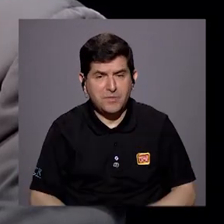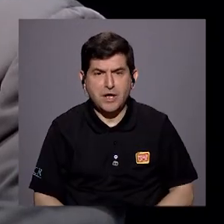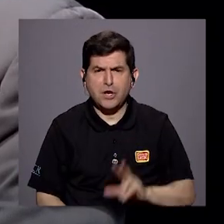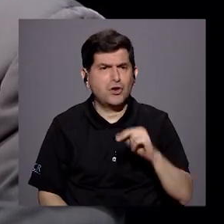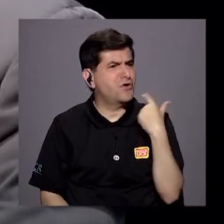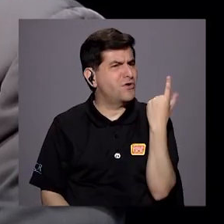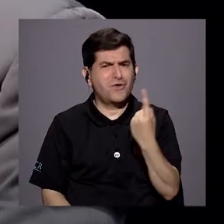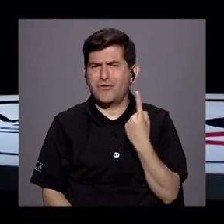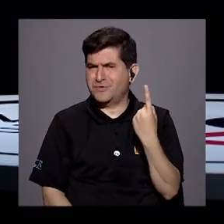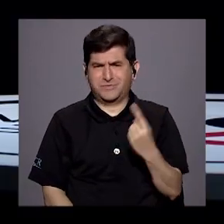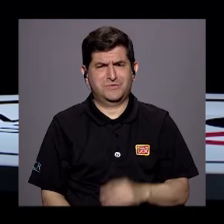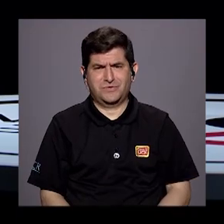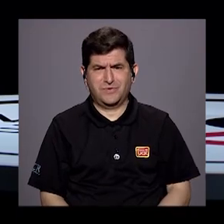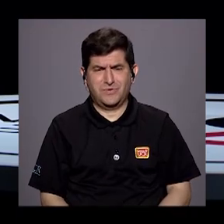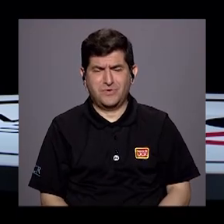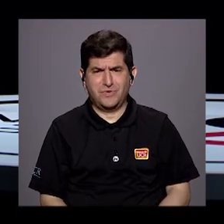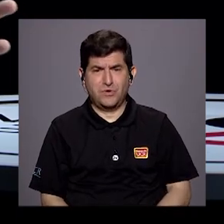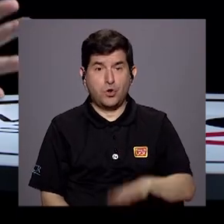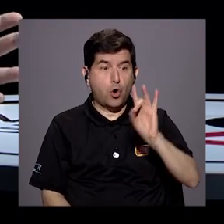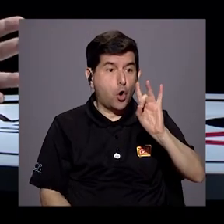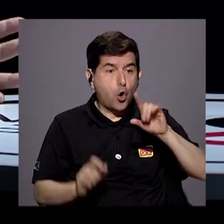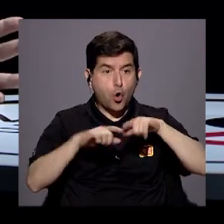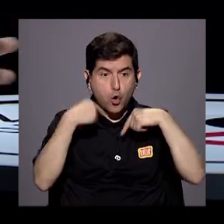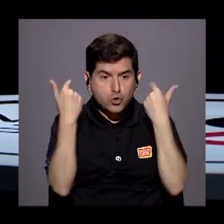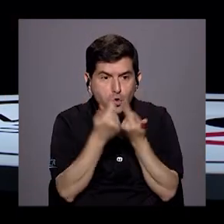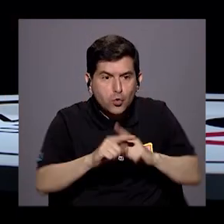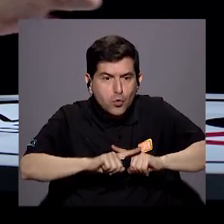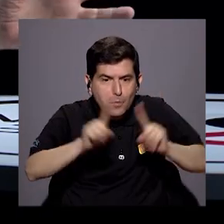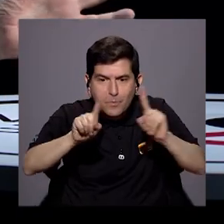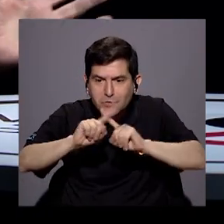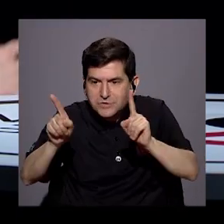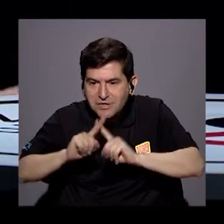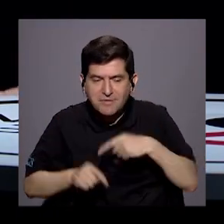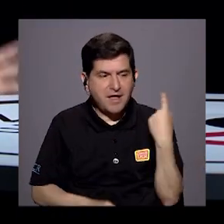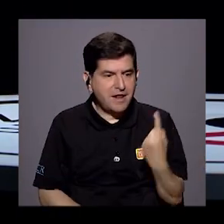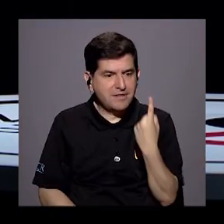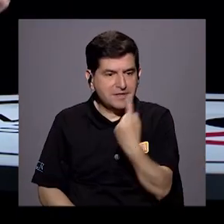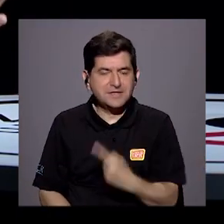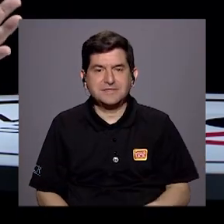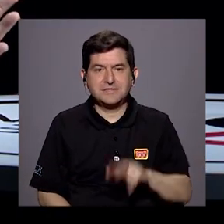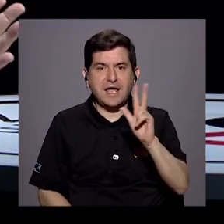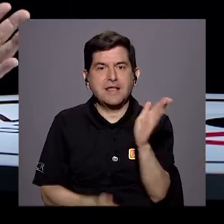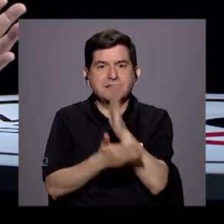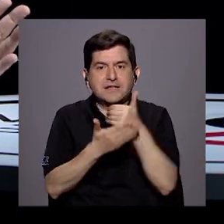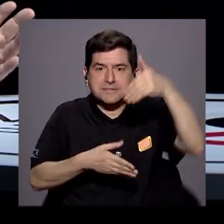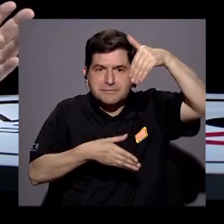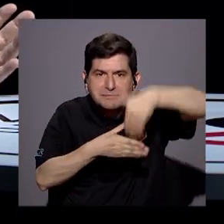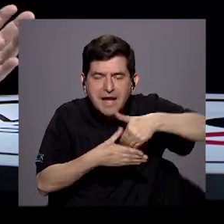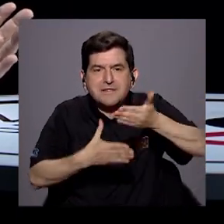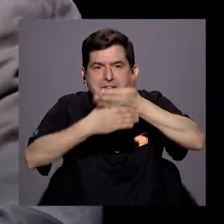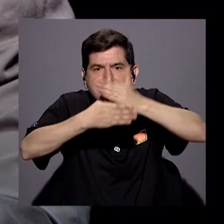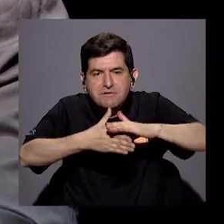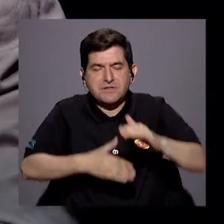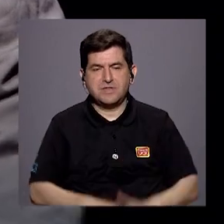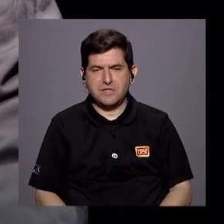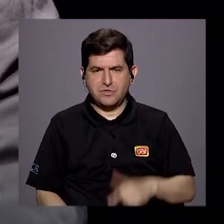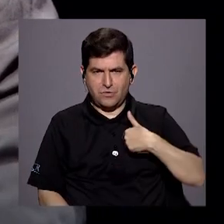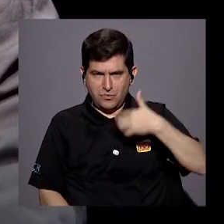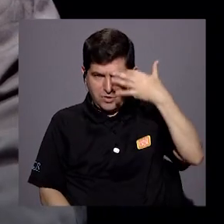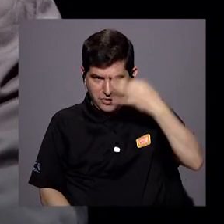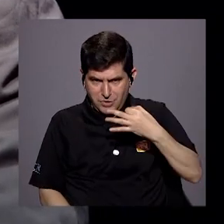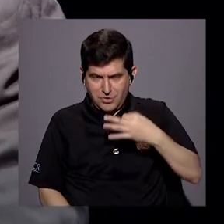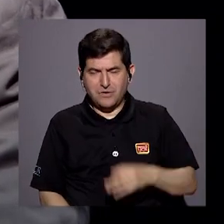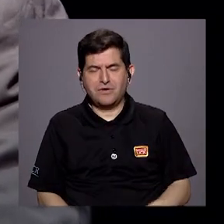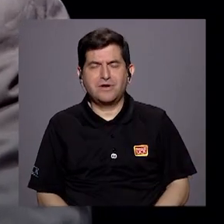no solo eso. No había ocho fracciones divididas cada una en tres pedazos. ¿Y usted cree en el bipartidismo? Yo creo